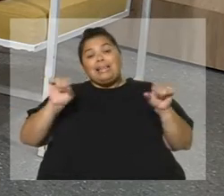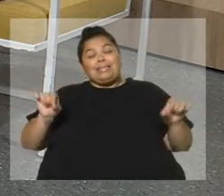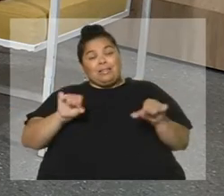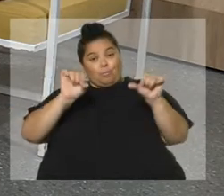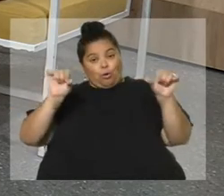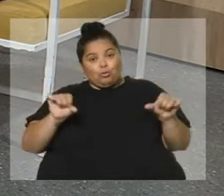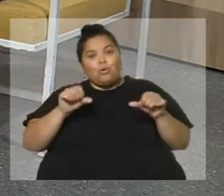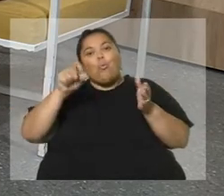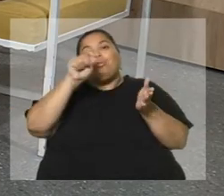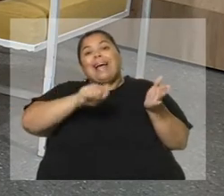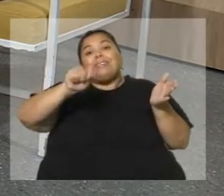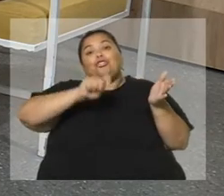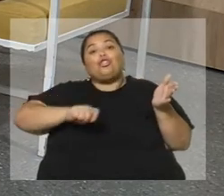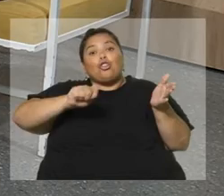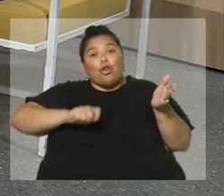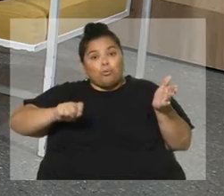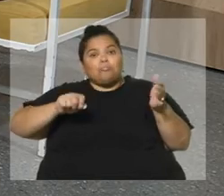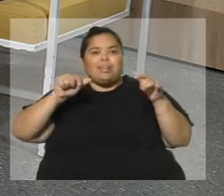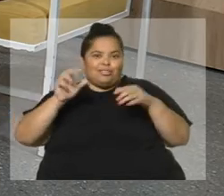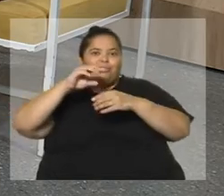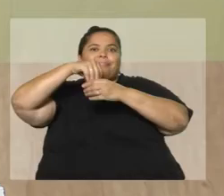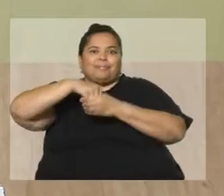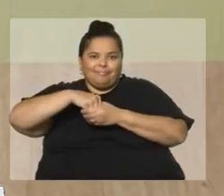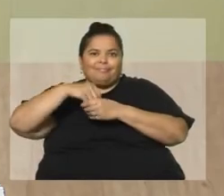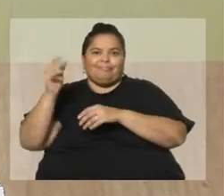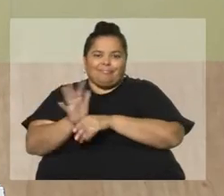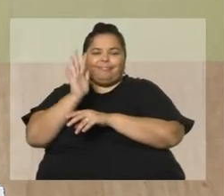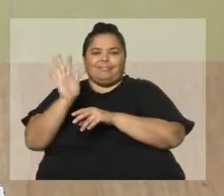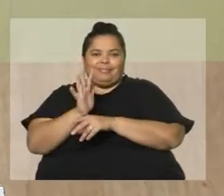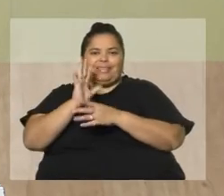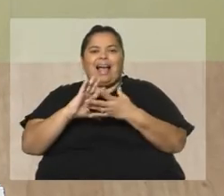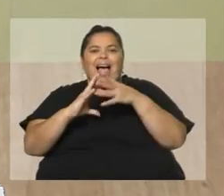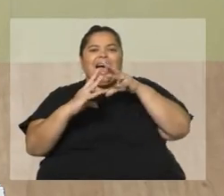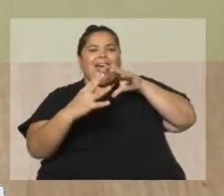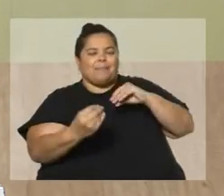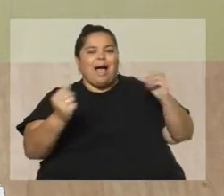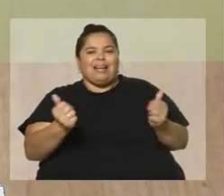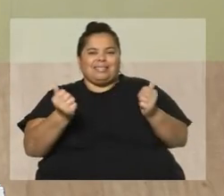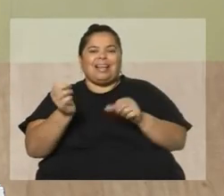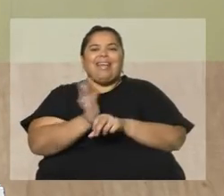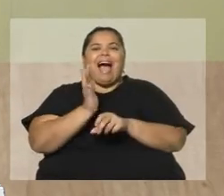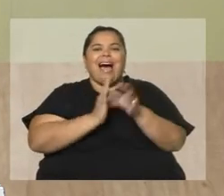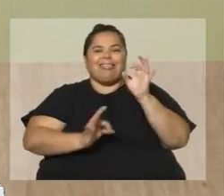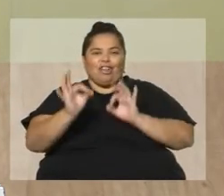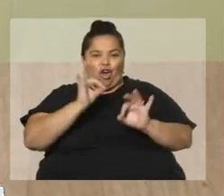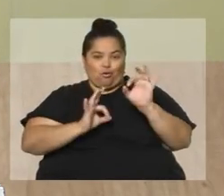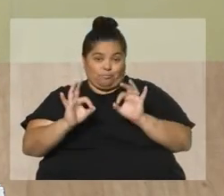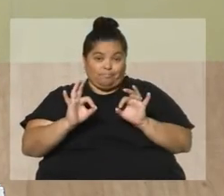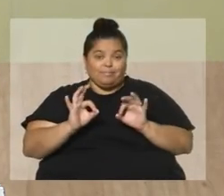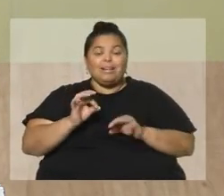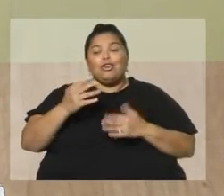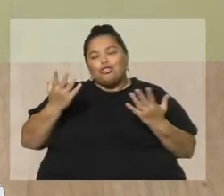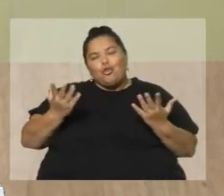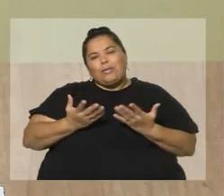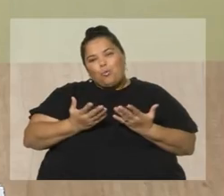este texto que parte de la dramaturgia del actor. O sea, fuimos estudiando estos materiales y empezando a llevarlos